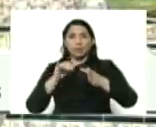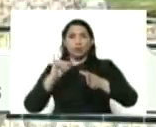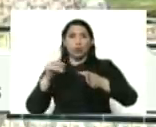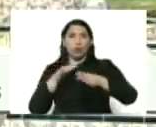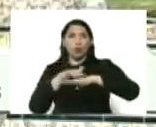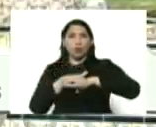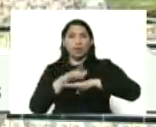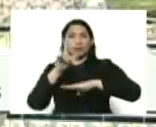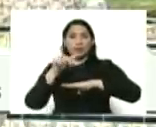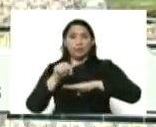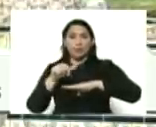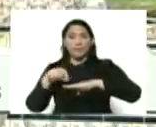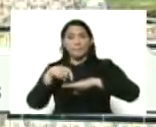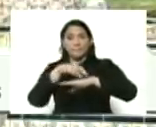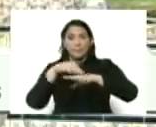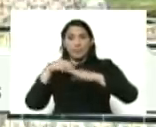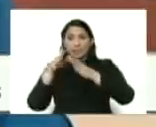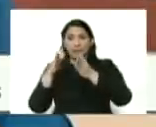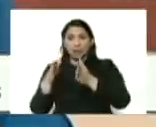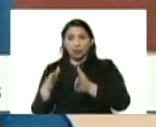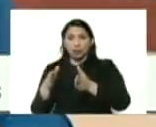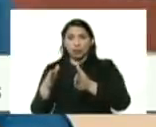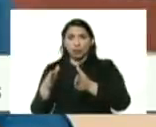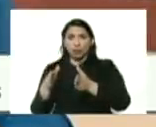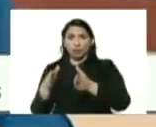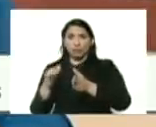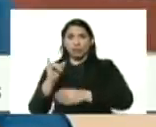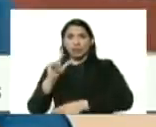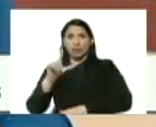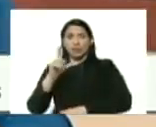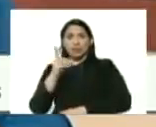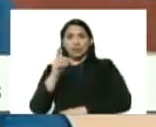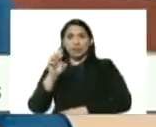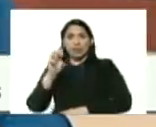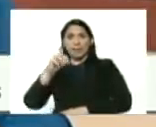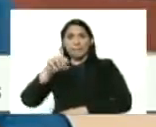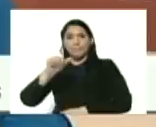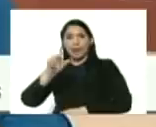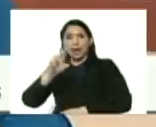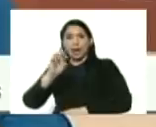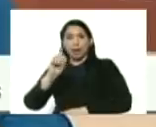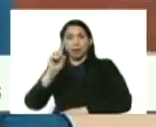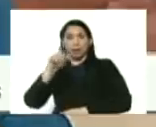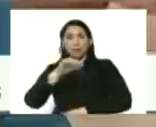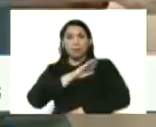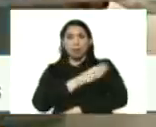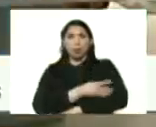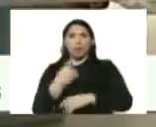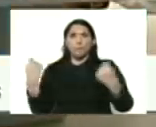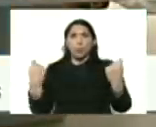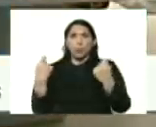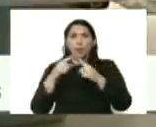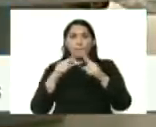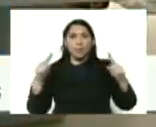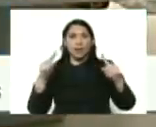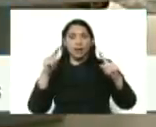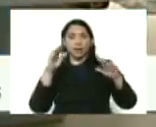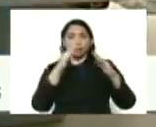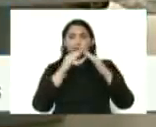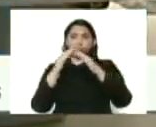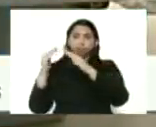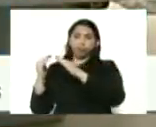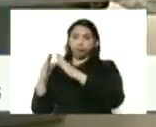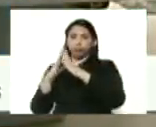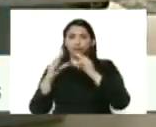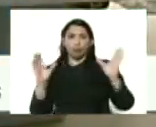ministro Ildemaro Villarroel, de la vivienda, del Poder Popular para la Vivienda, todo el equipo